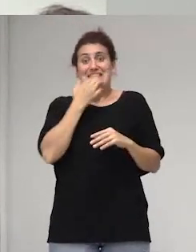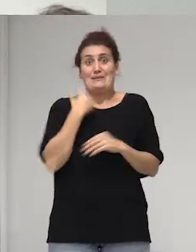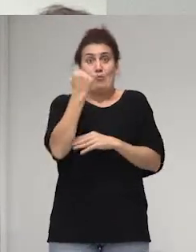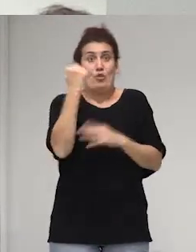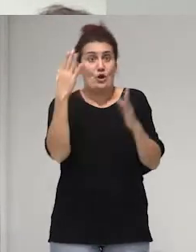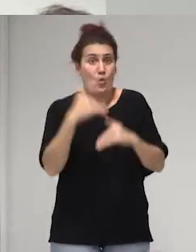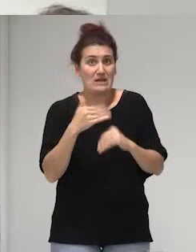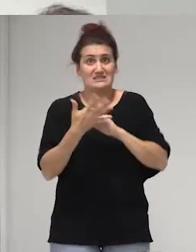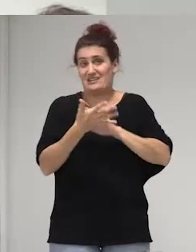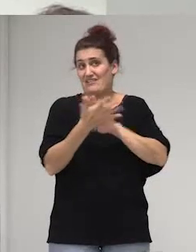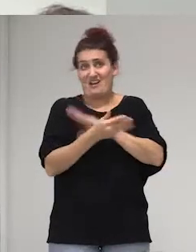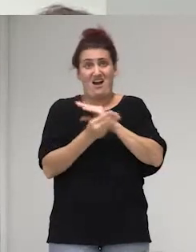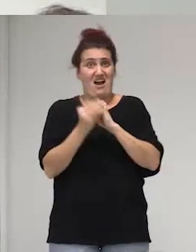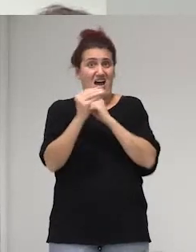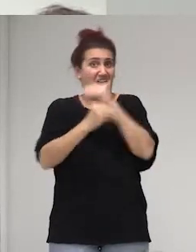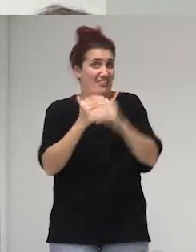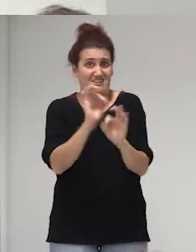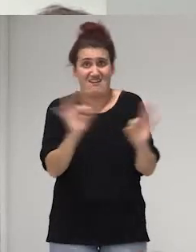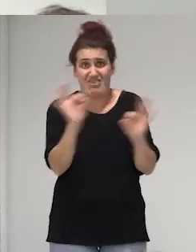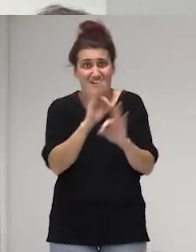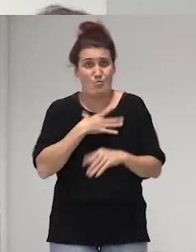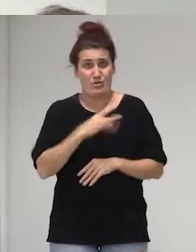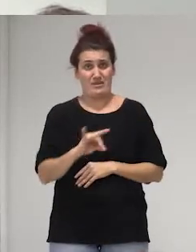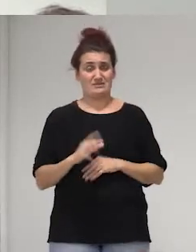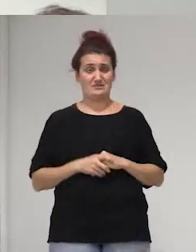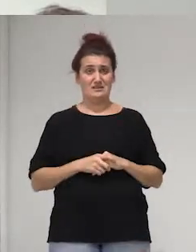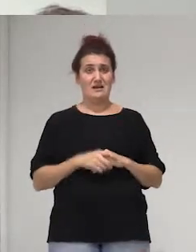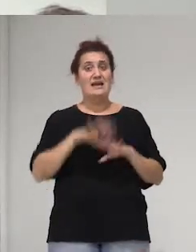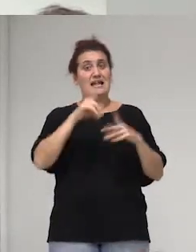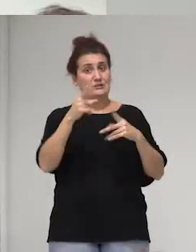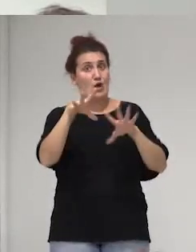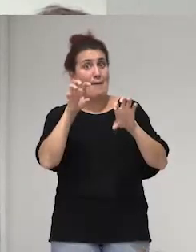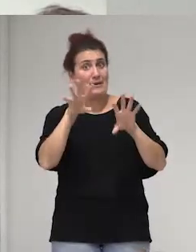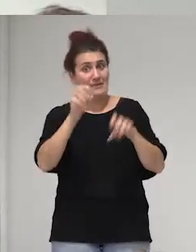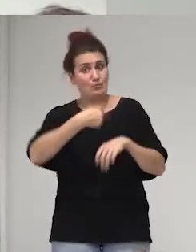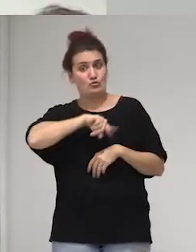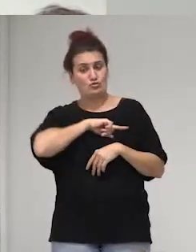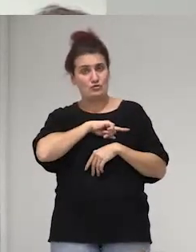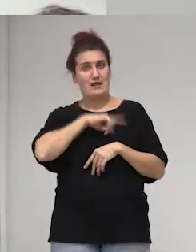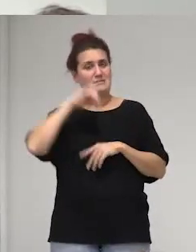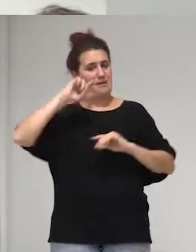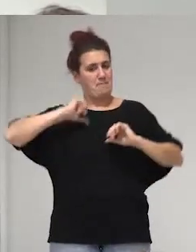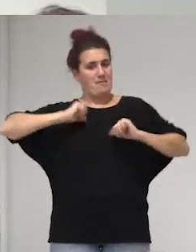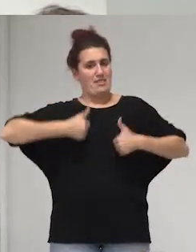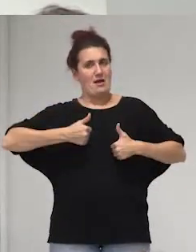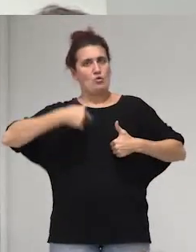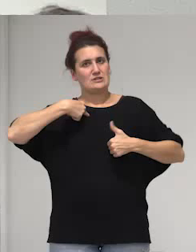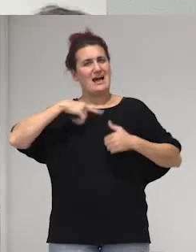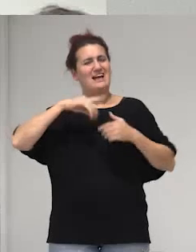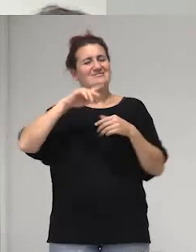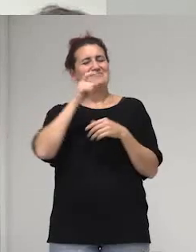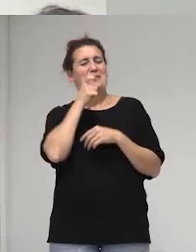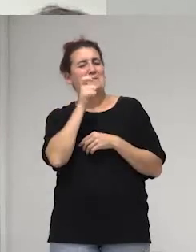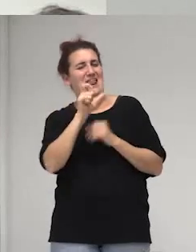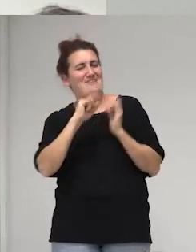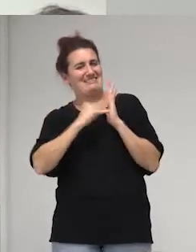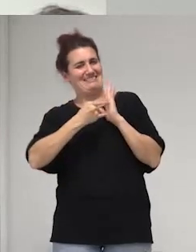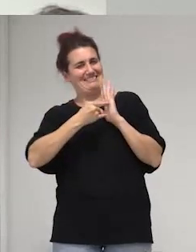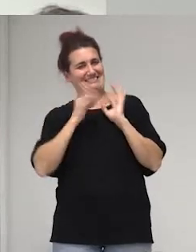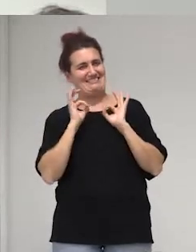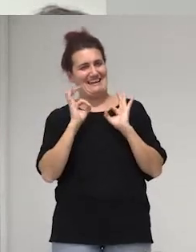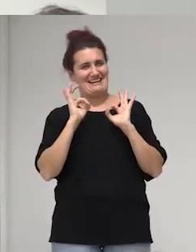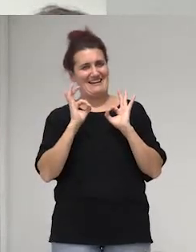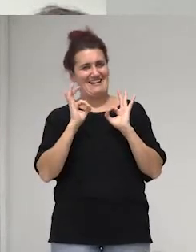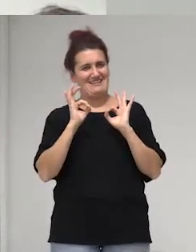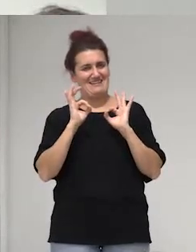hacer nada tampoco eso lo aprendimos cuando empezamos a a entrar al tecnicismo cuando